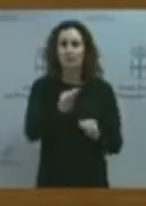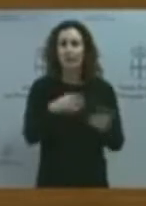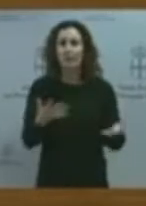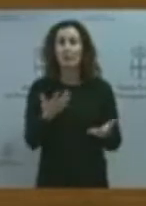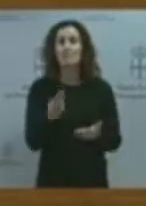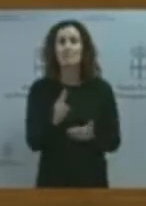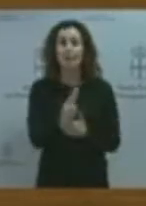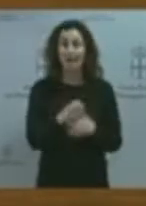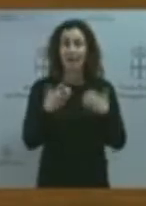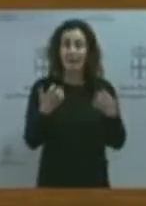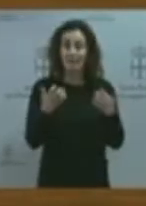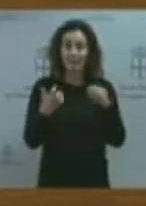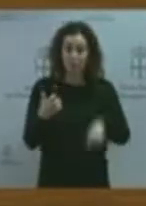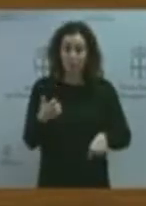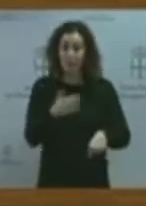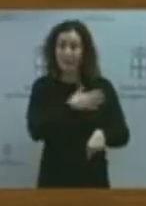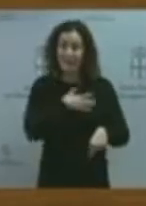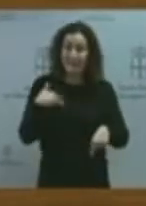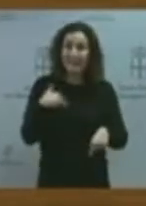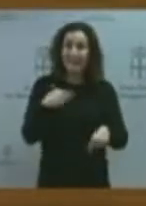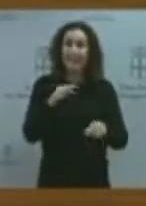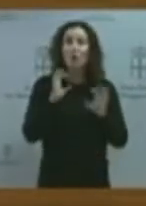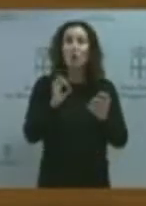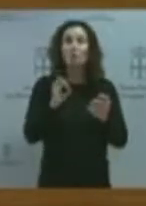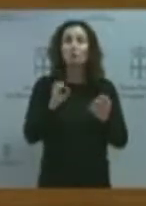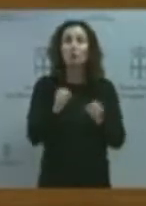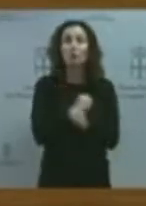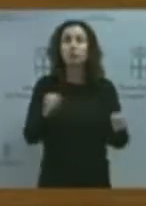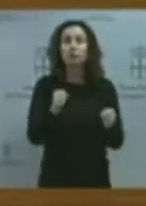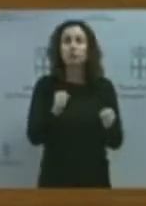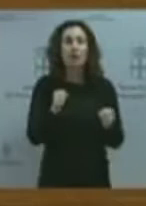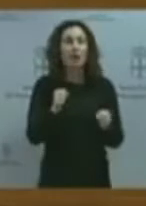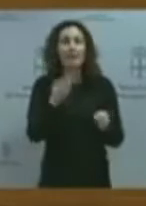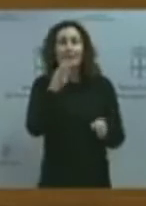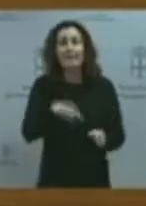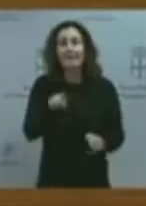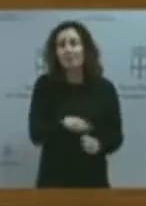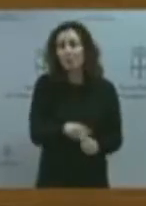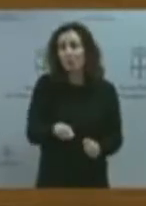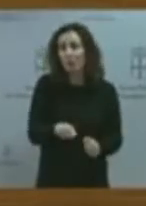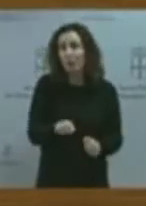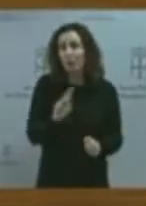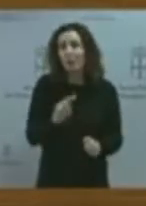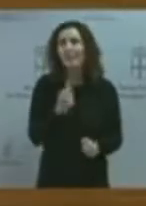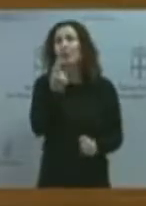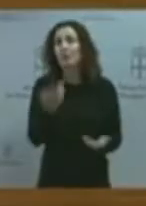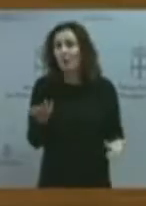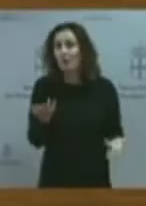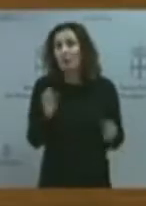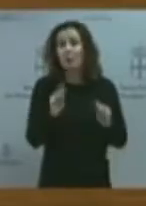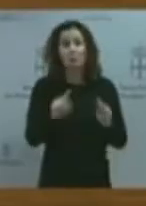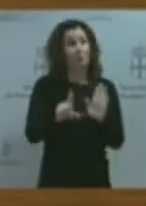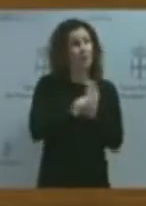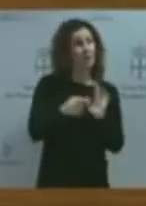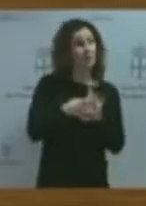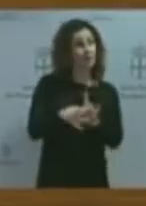terrorista y quién no. No que lo decida un juez o que lo decida la ley. No que va. Quieren que estas diputadas y diputados aquí presentes, a